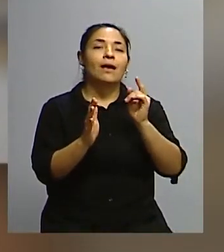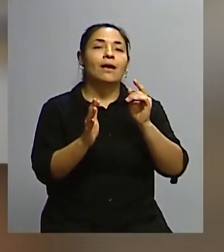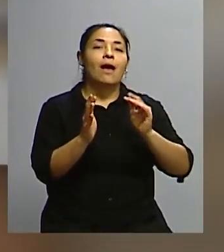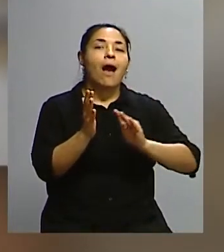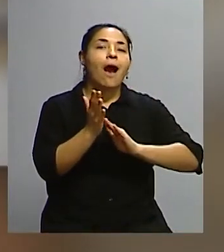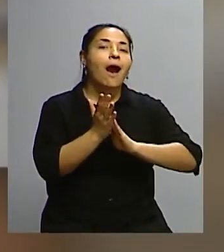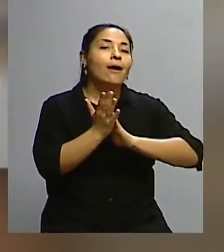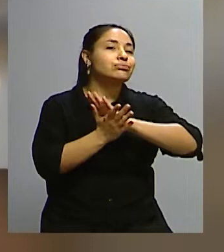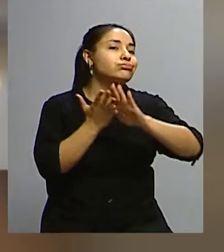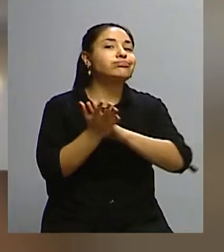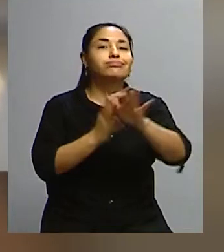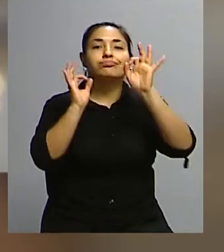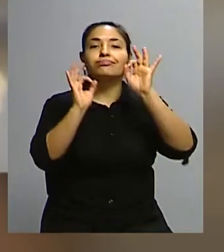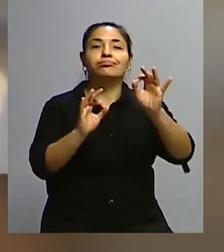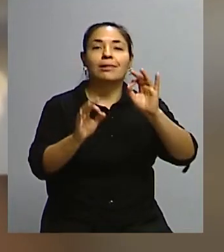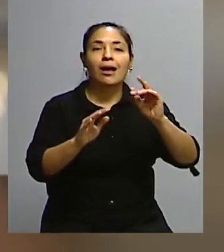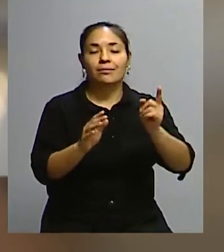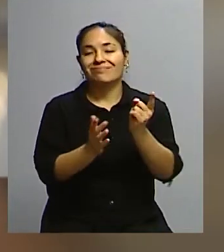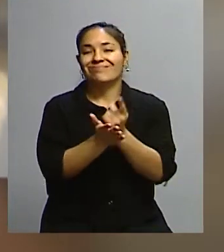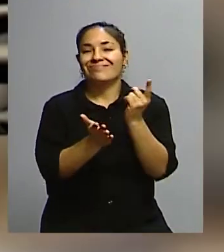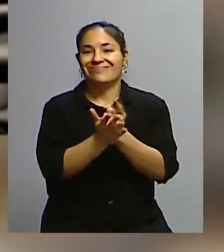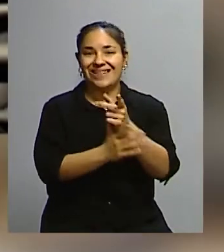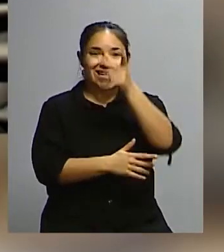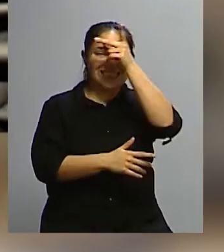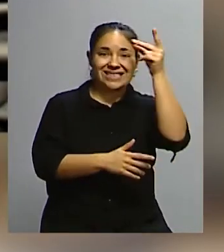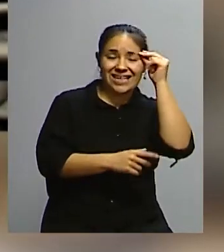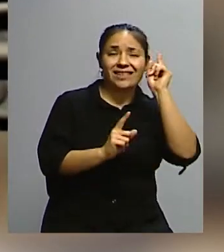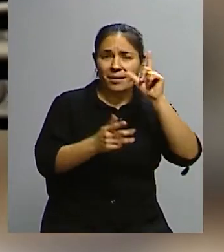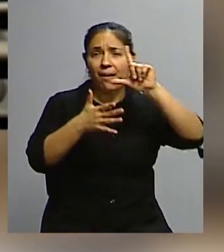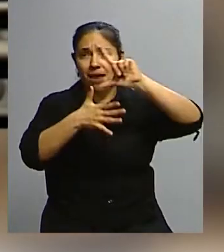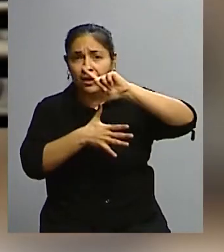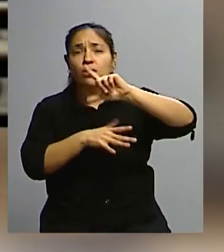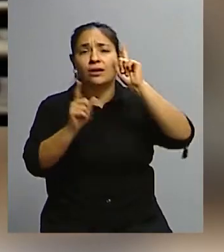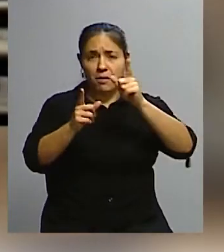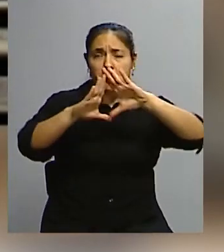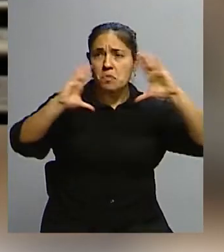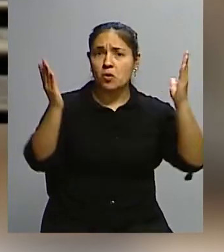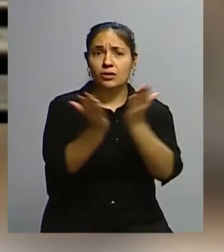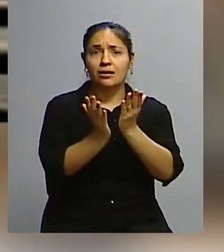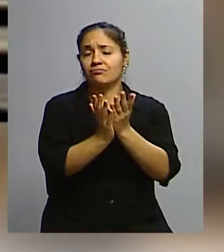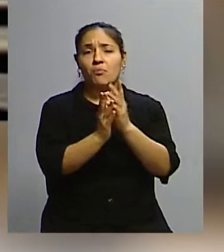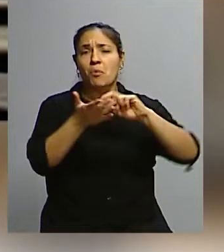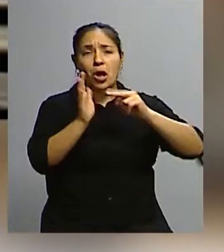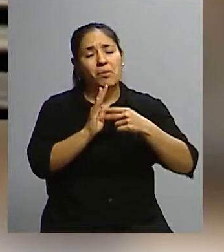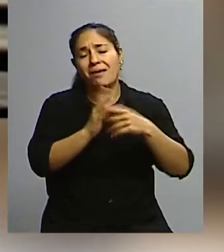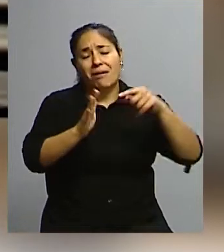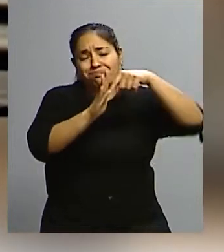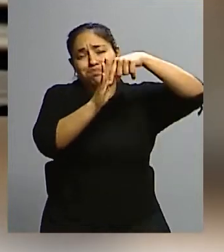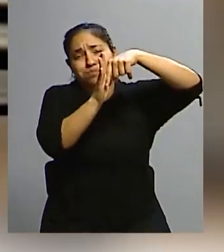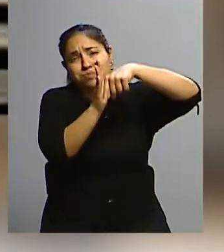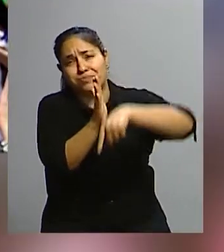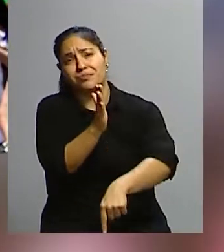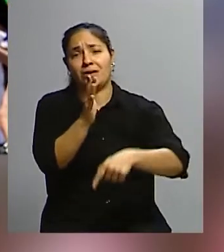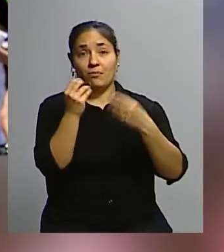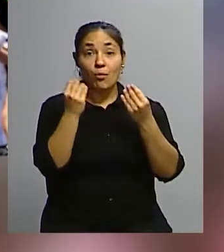de la mañana a la noche problemas que tanto en Chile como en América Latina y a nivel mundial son estructurales. Es decir, hay una